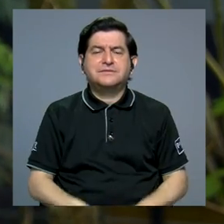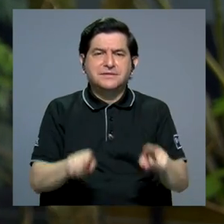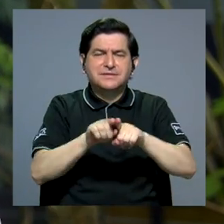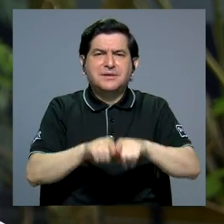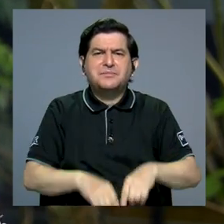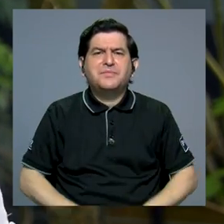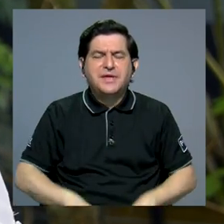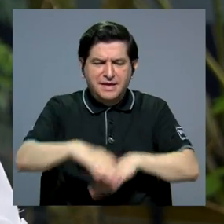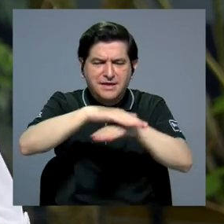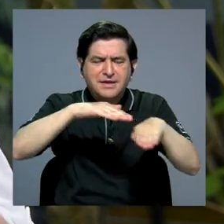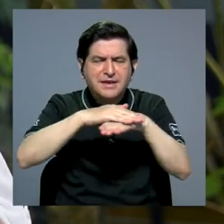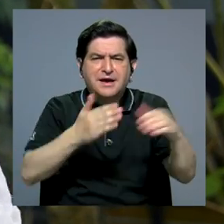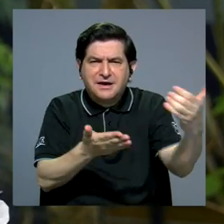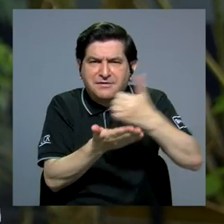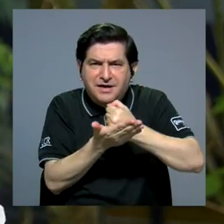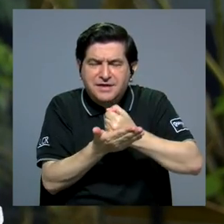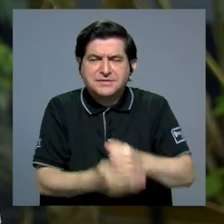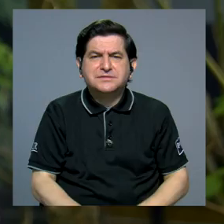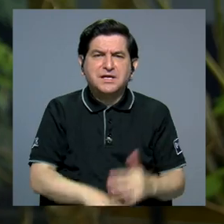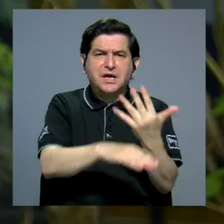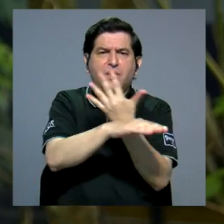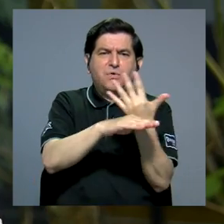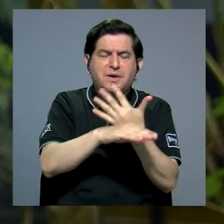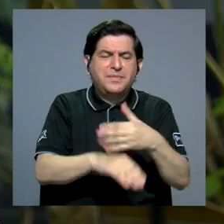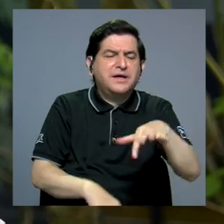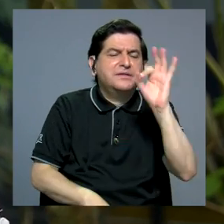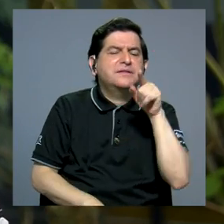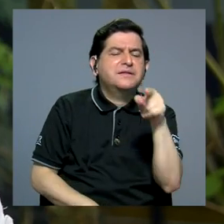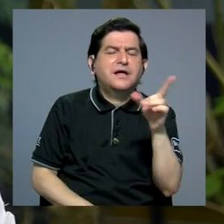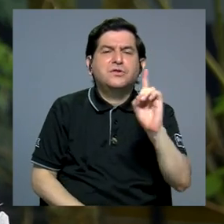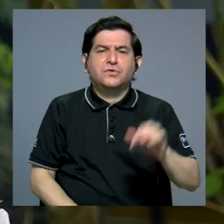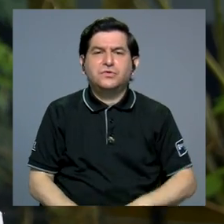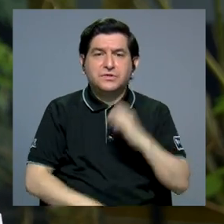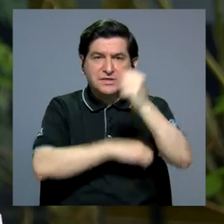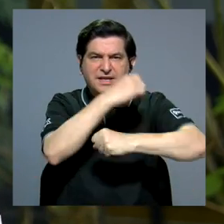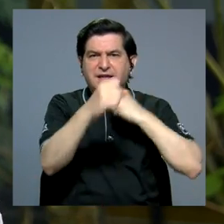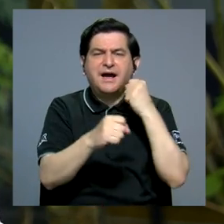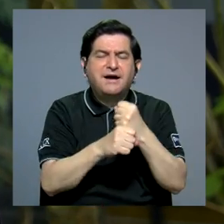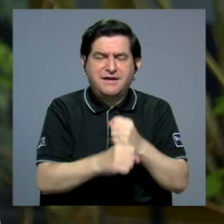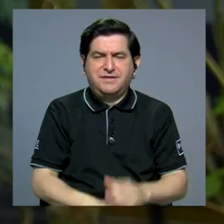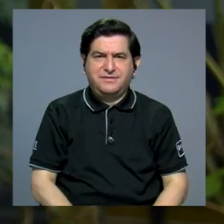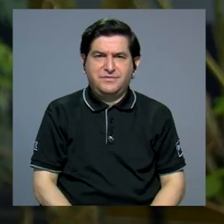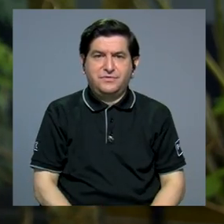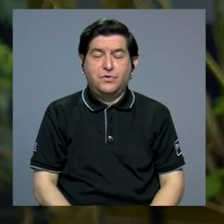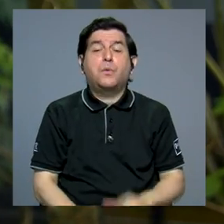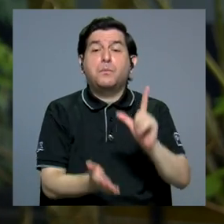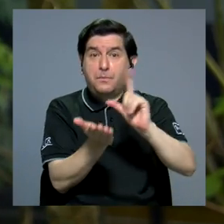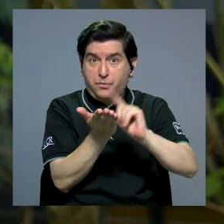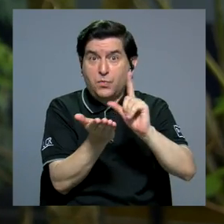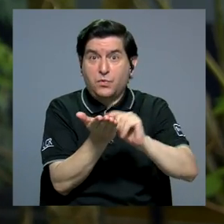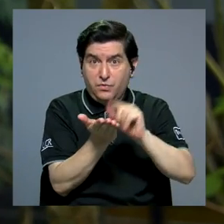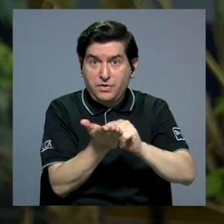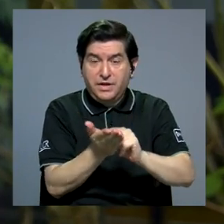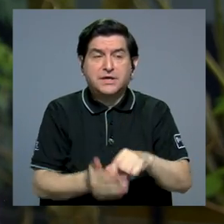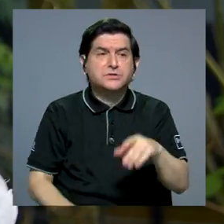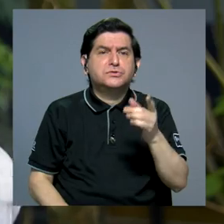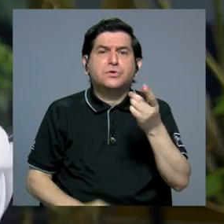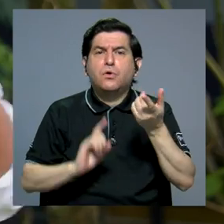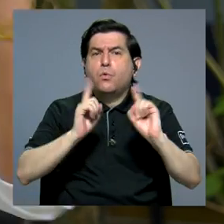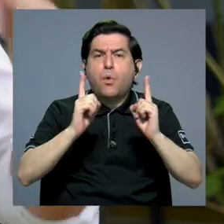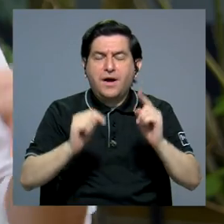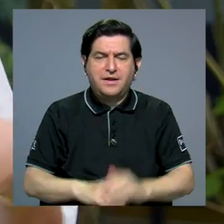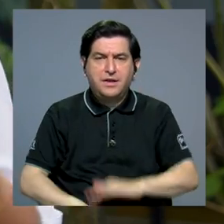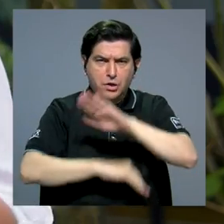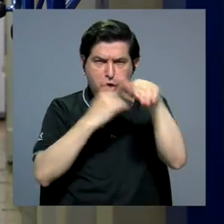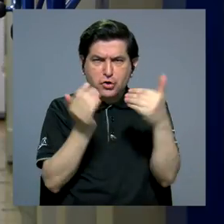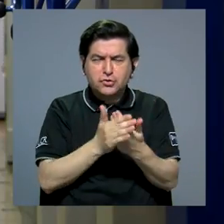el sustrato en el cual se recolectó o la planta en la cual se recolectó el año de recolección, por supuesto la publicación de la cual se tomó y